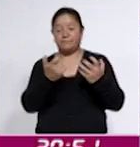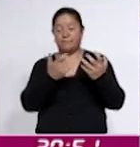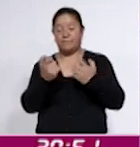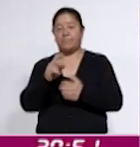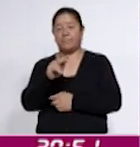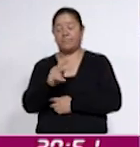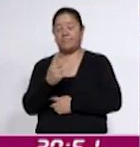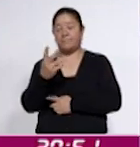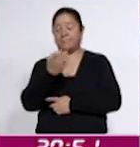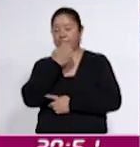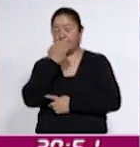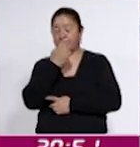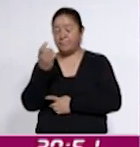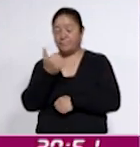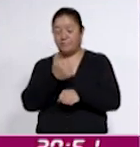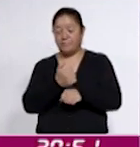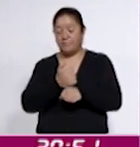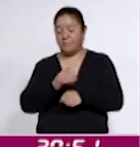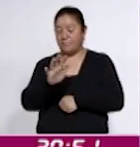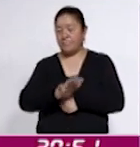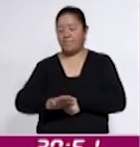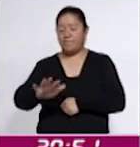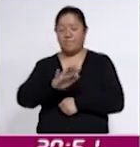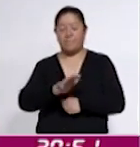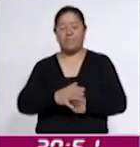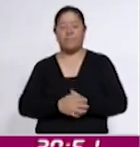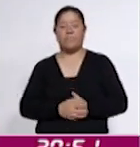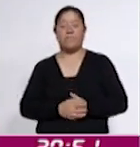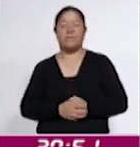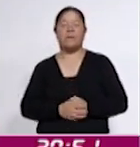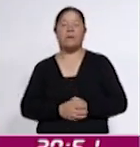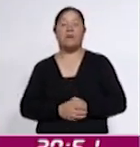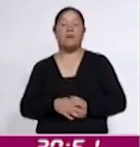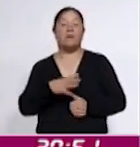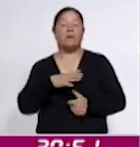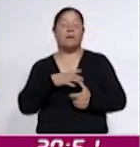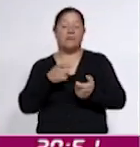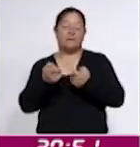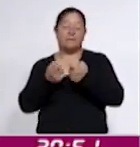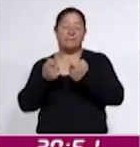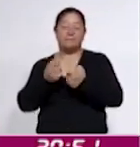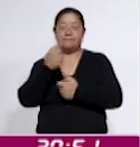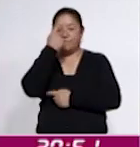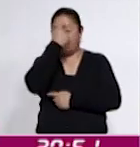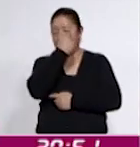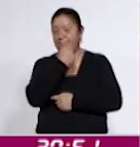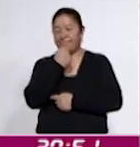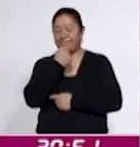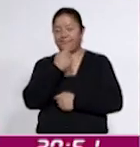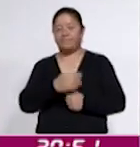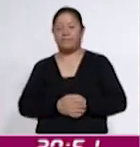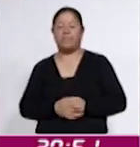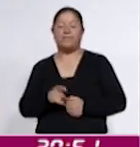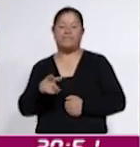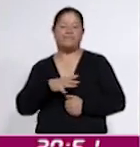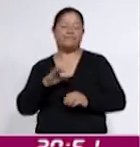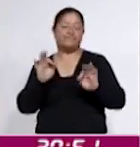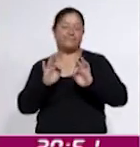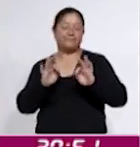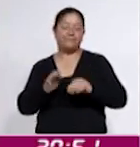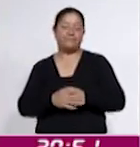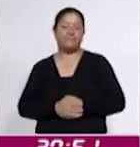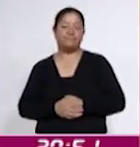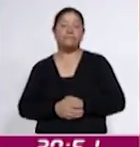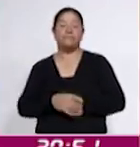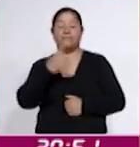escuelas primarias públicas y privadas del Estado tendrá un reajuste de media hora por la temporada invernal, con